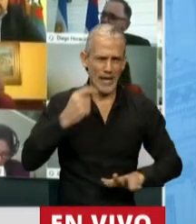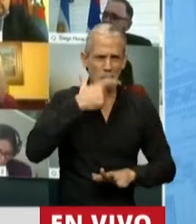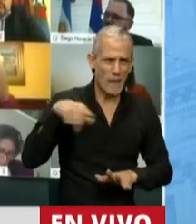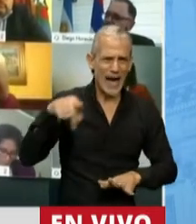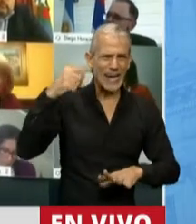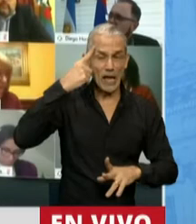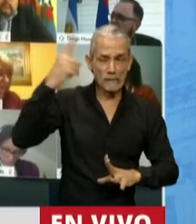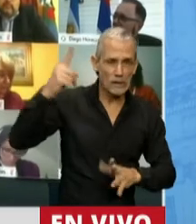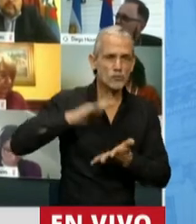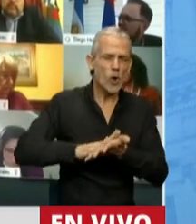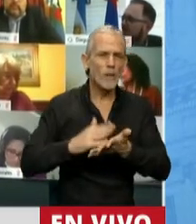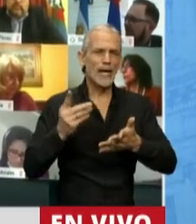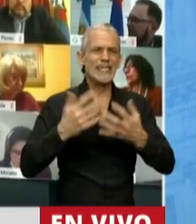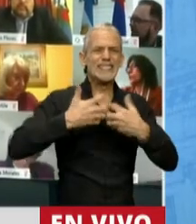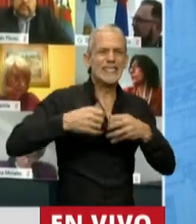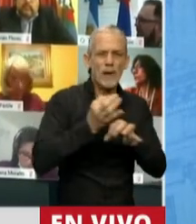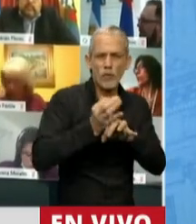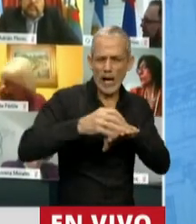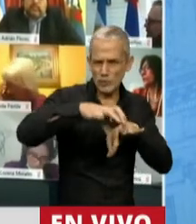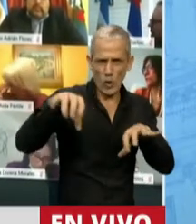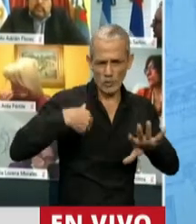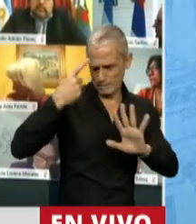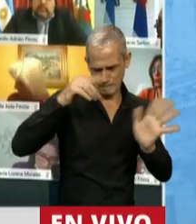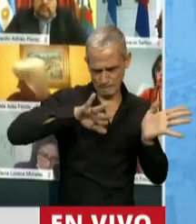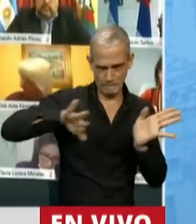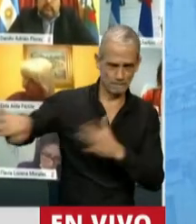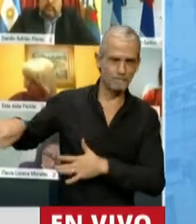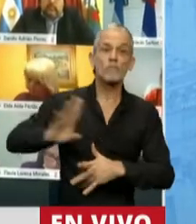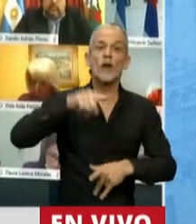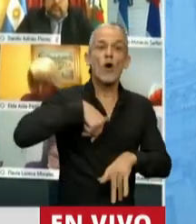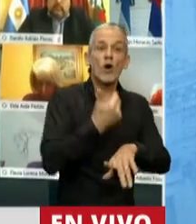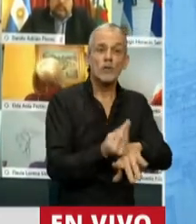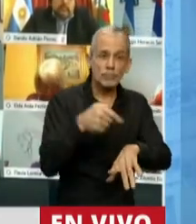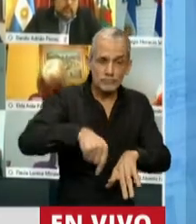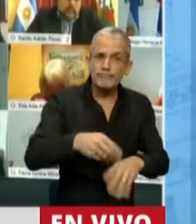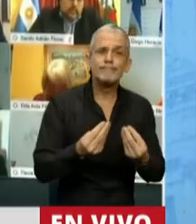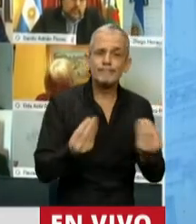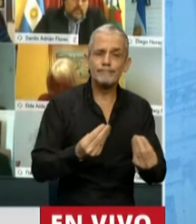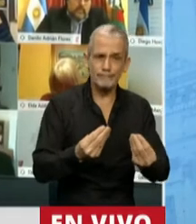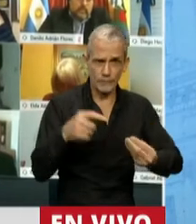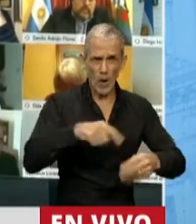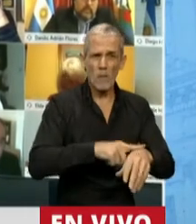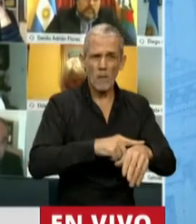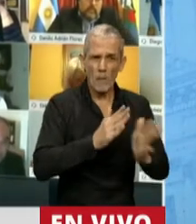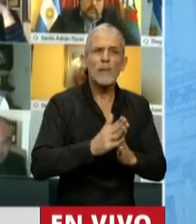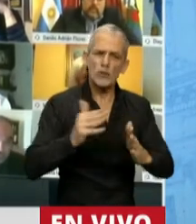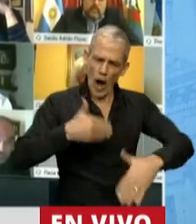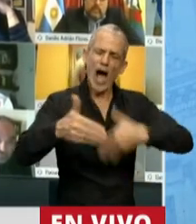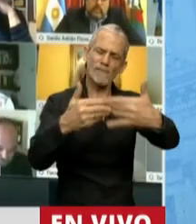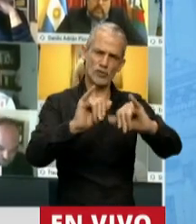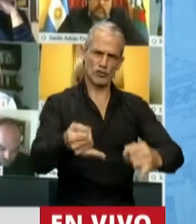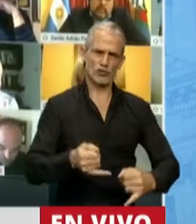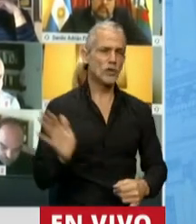consideraciones sobre el sistema educativo. Digo, hoy estamos en un punto donde vamos a avanzar.